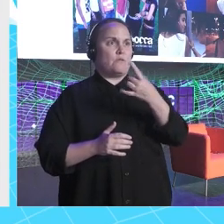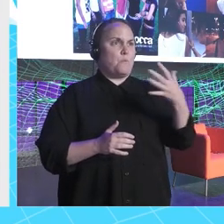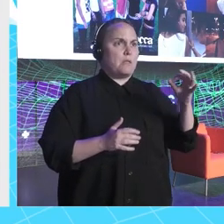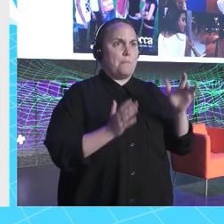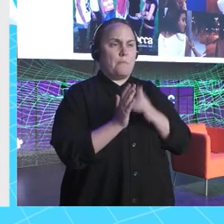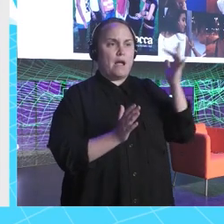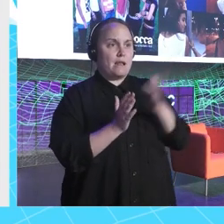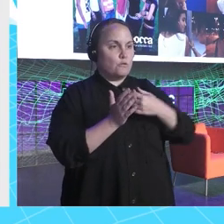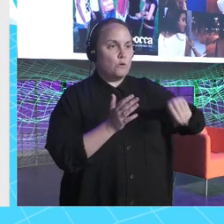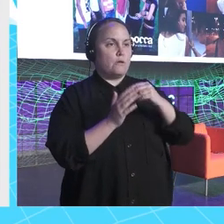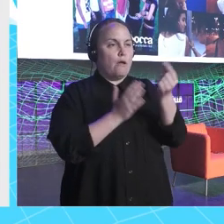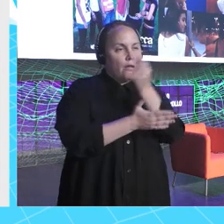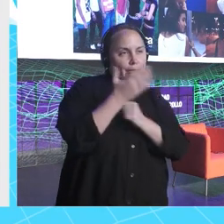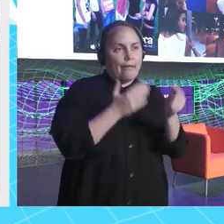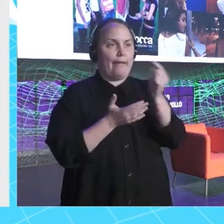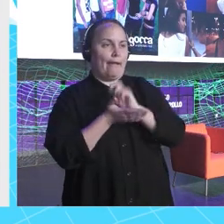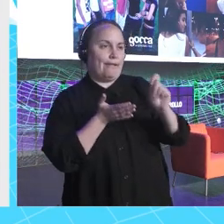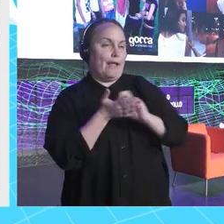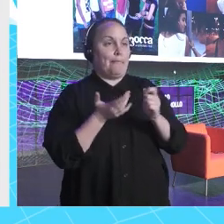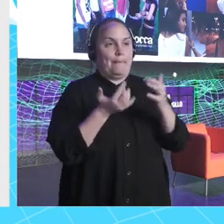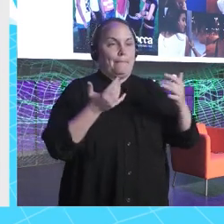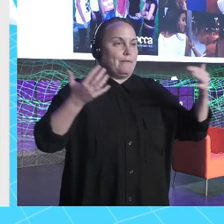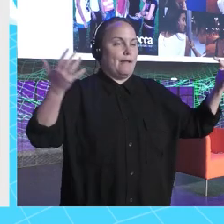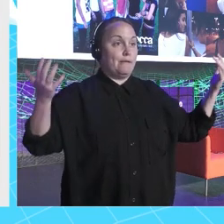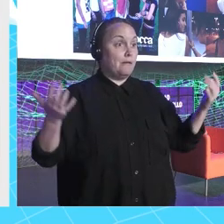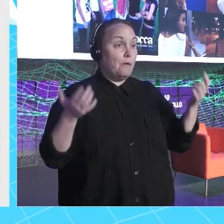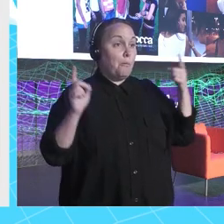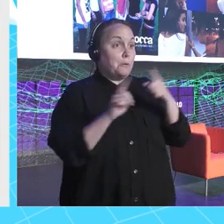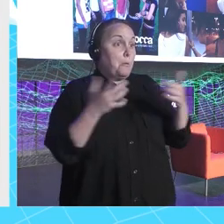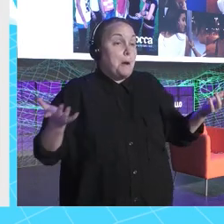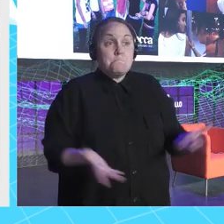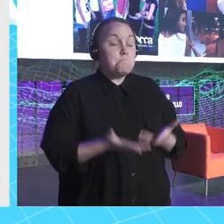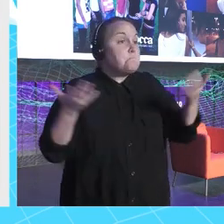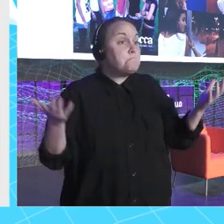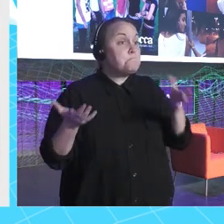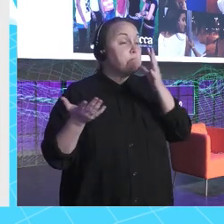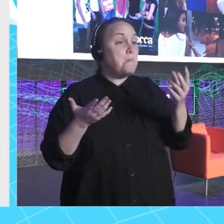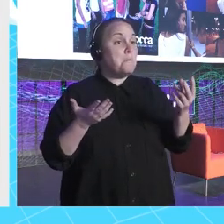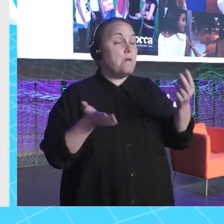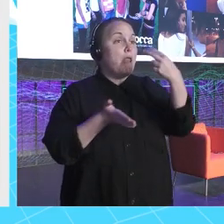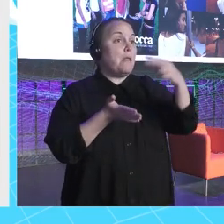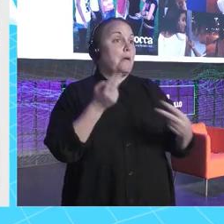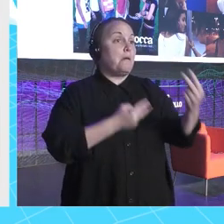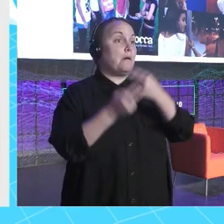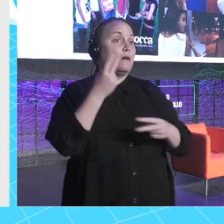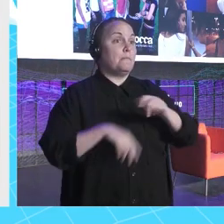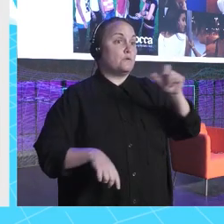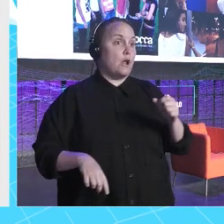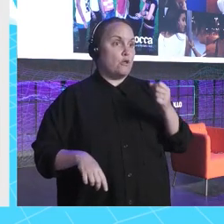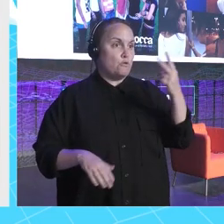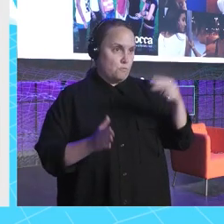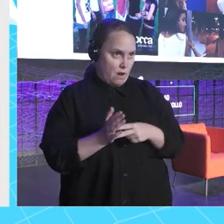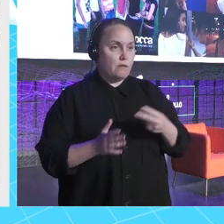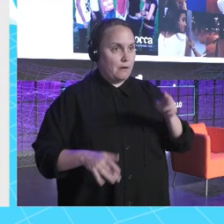diseñada, escrita, no sé qué, bla, bla. ¿Qué sentido? Ninguno, porque realmente no nos veían más de, no sé, lo mejor 2.000 personas, que son